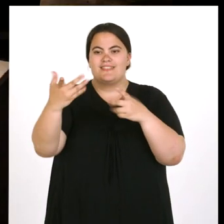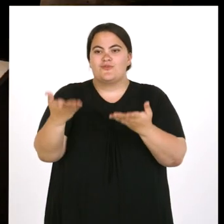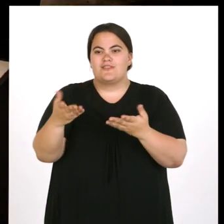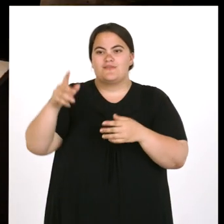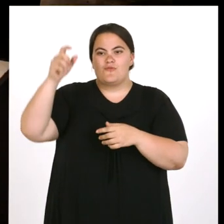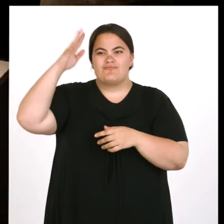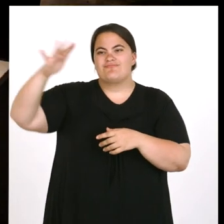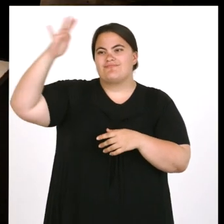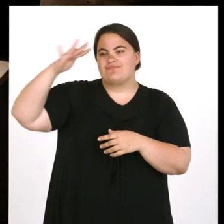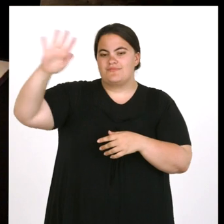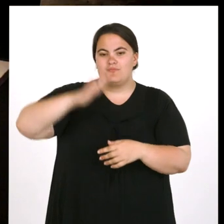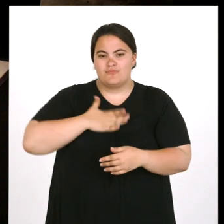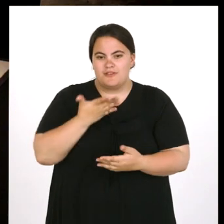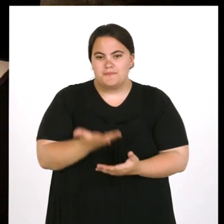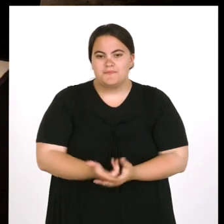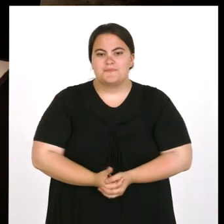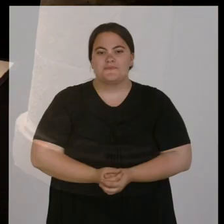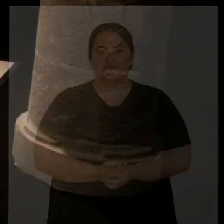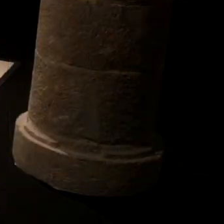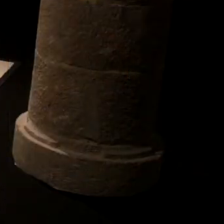inventarte todo un mundo.